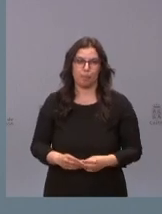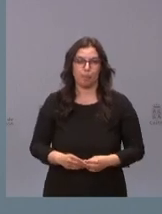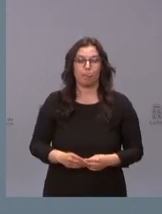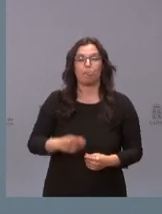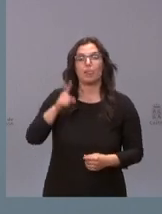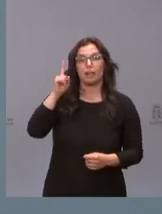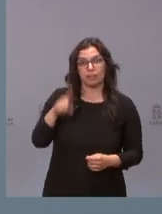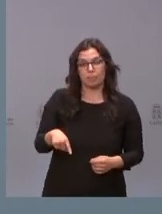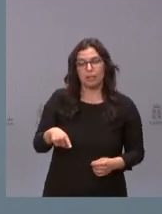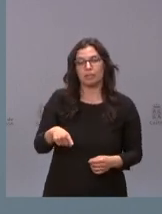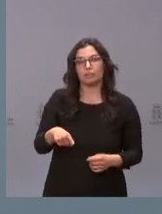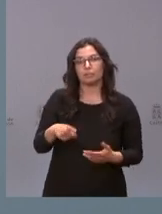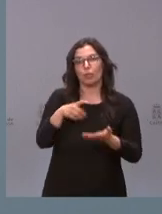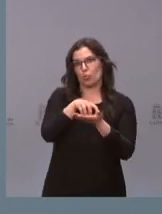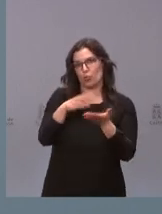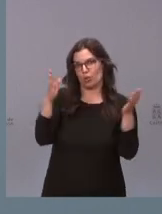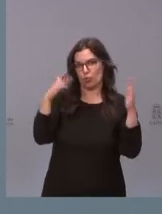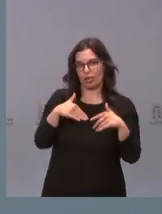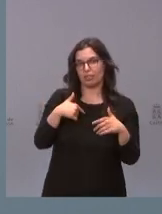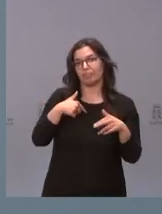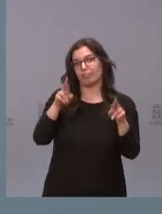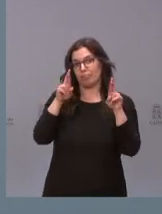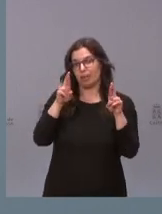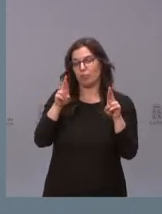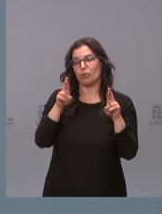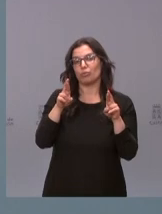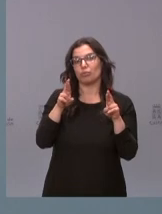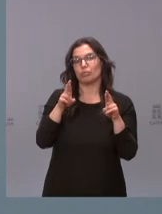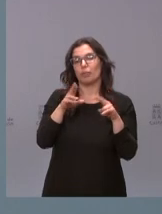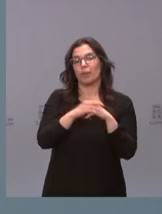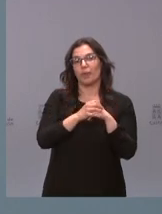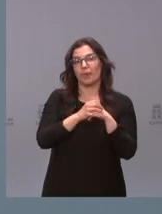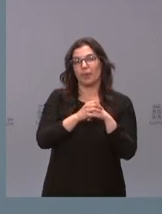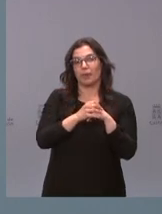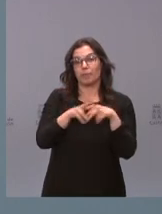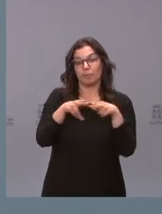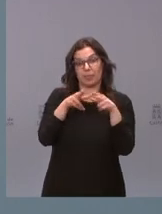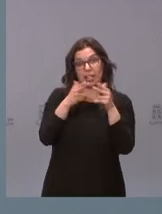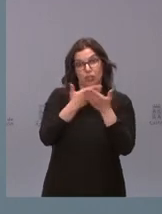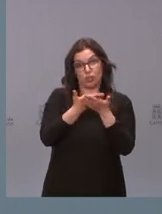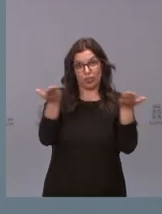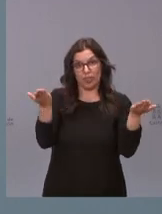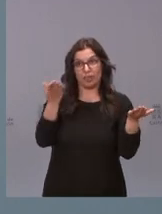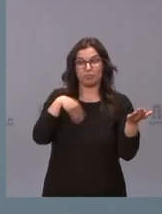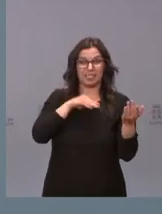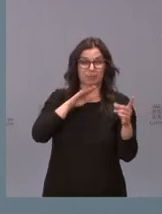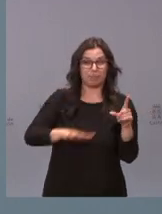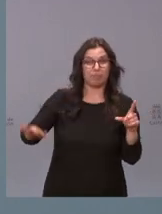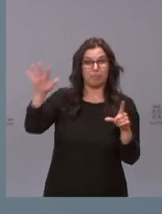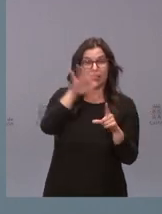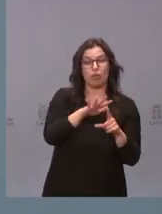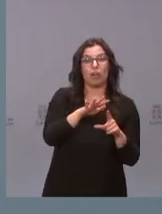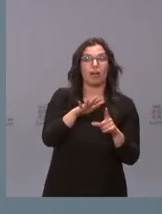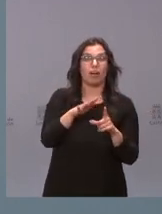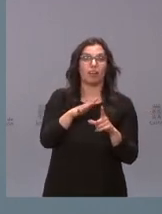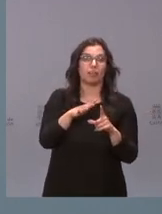Y también, qué duda cabe que esperamos que la sociedad, la sociedad española que es tan poco